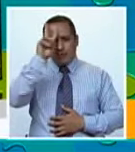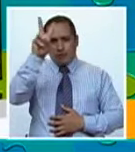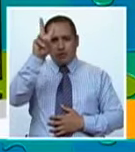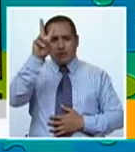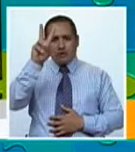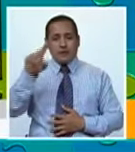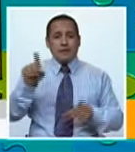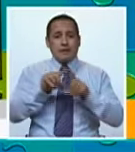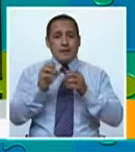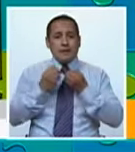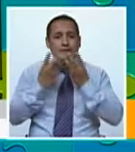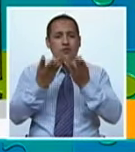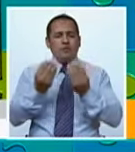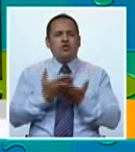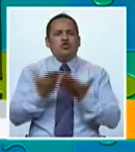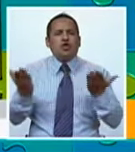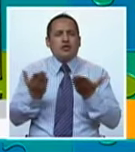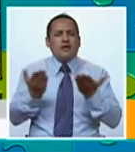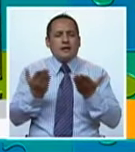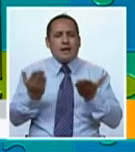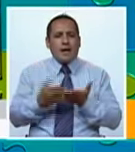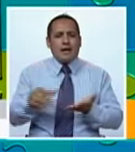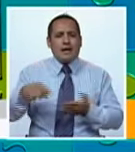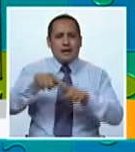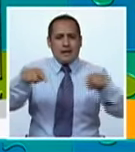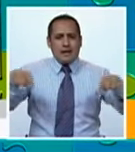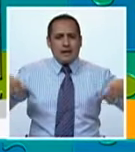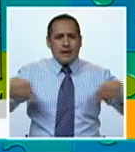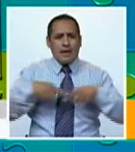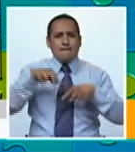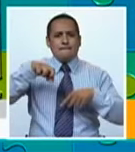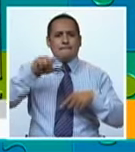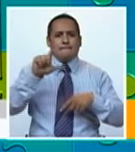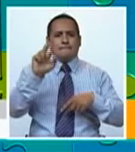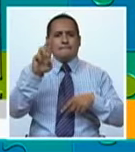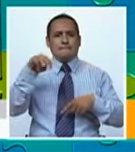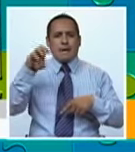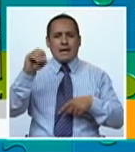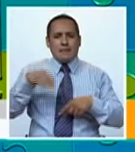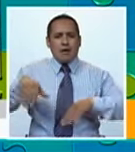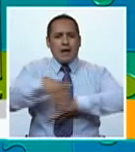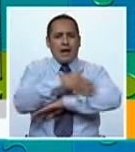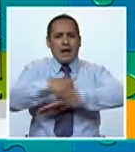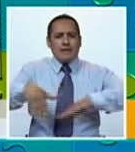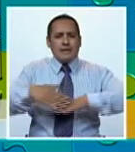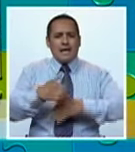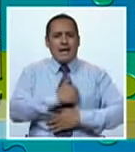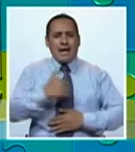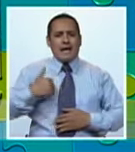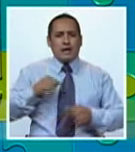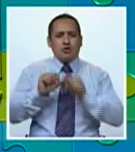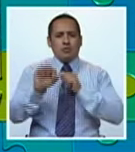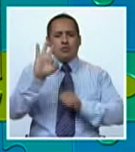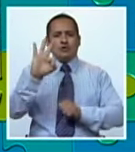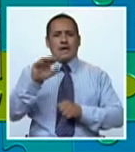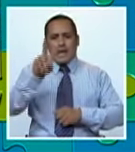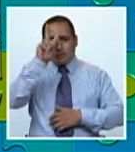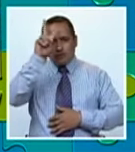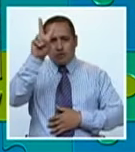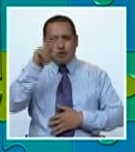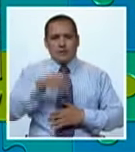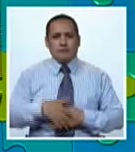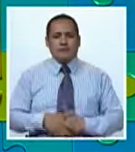La mencionada feria se encuentra ubicada en el Boulevard Palermo, cuadra 3 de la Avenida Canadá, Distrito de la Victoria.